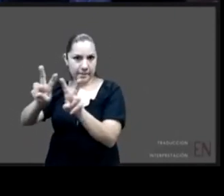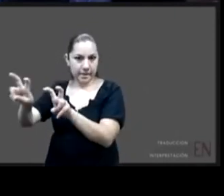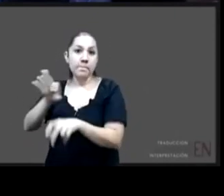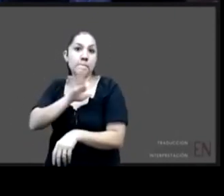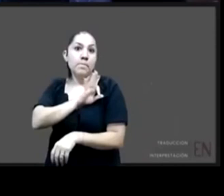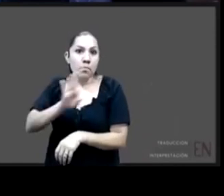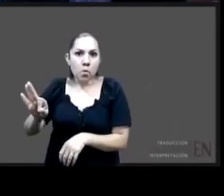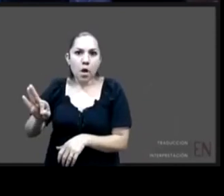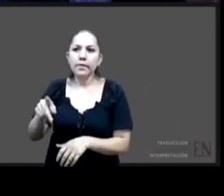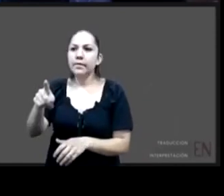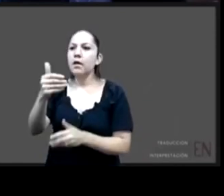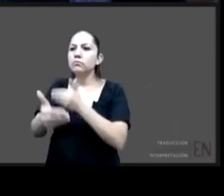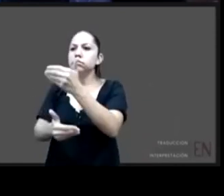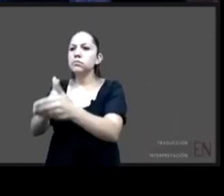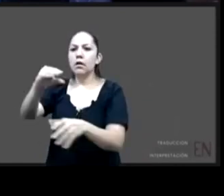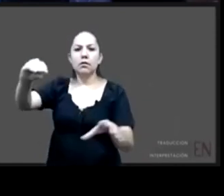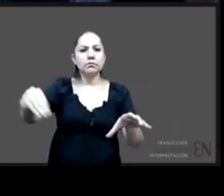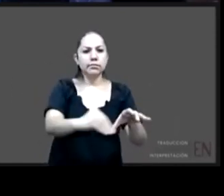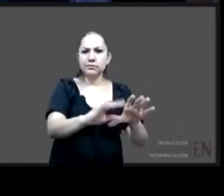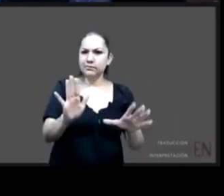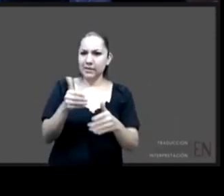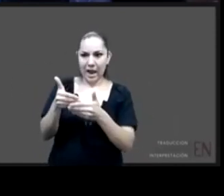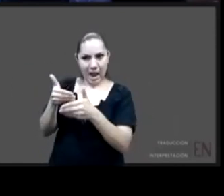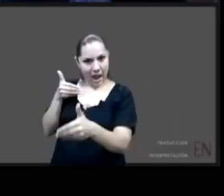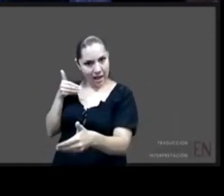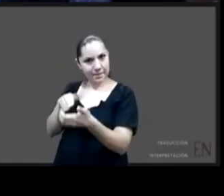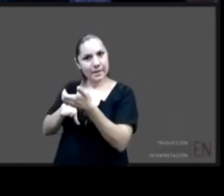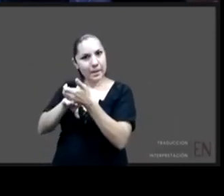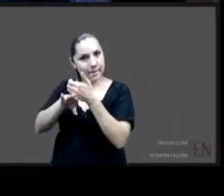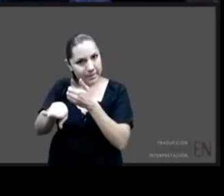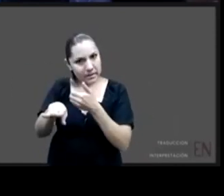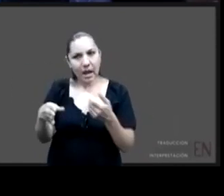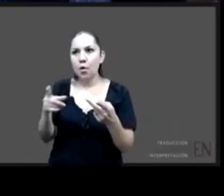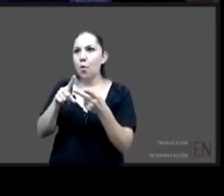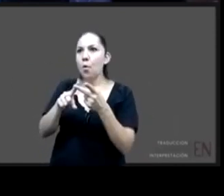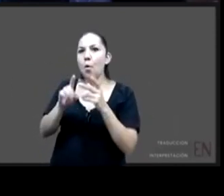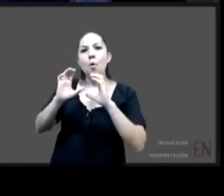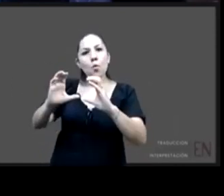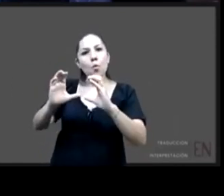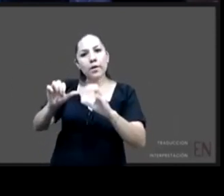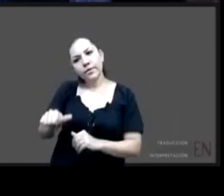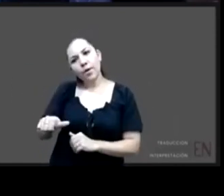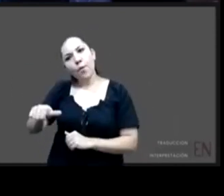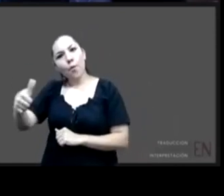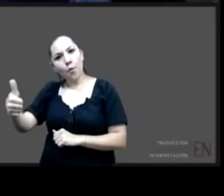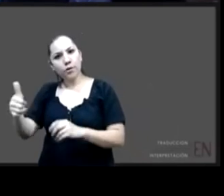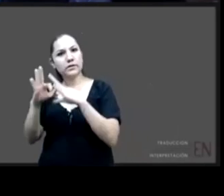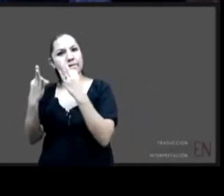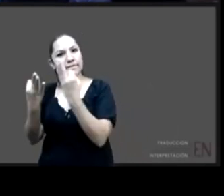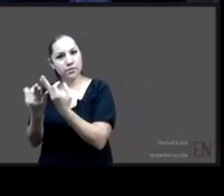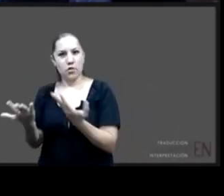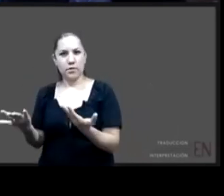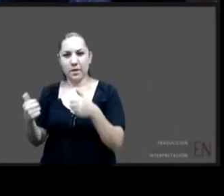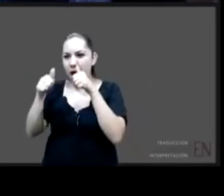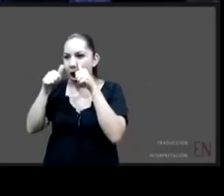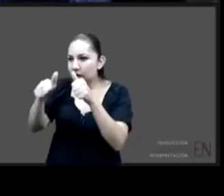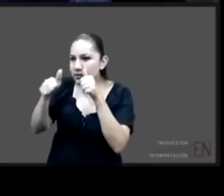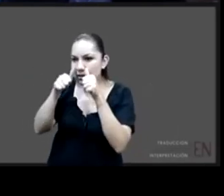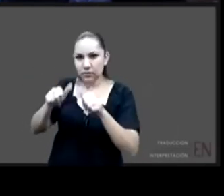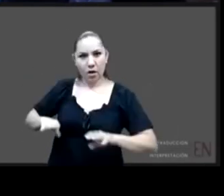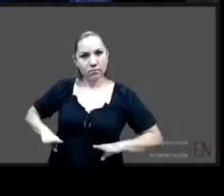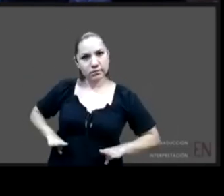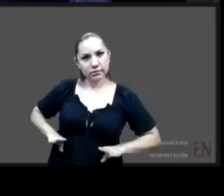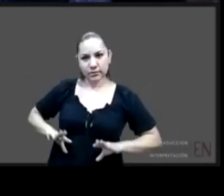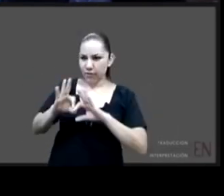desarrollo de modalidades adecuadas de cuidado alternativo dentro de estas modalidades adecuadas asegurar